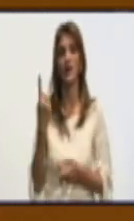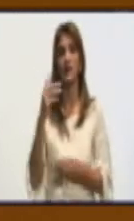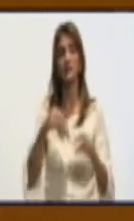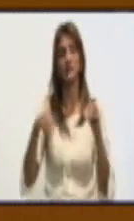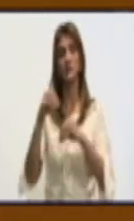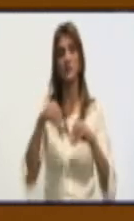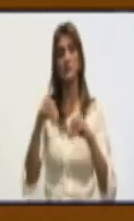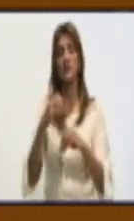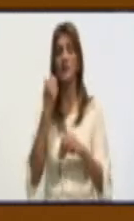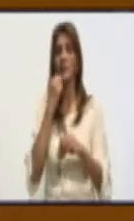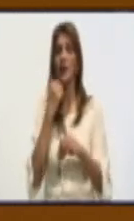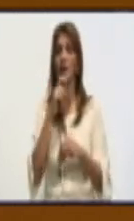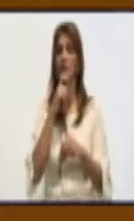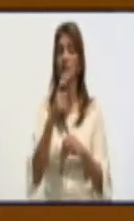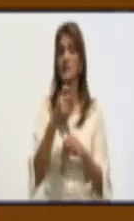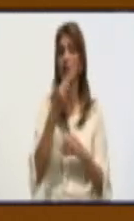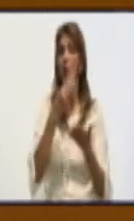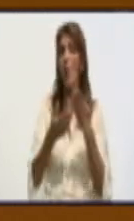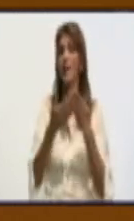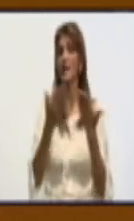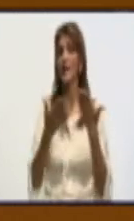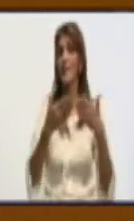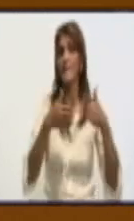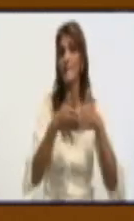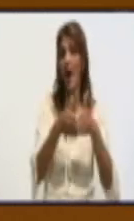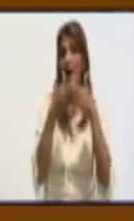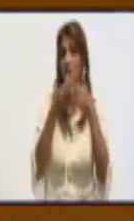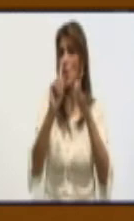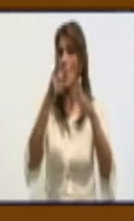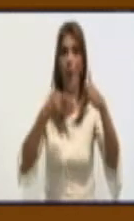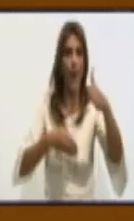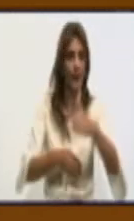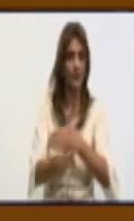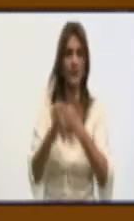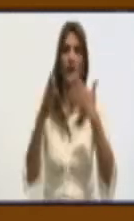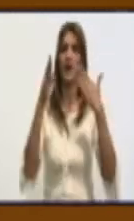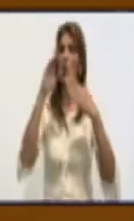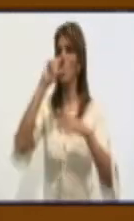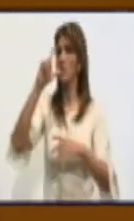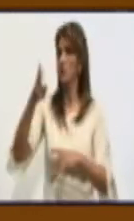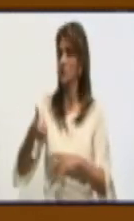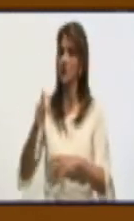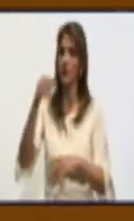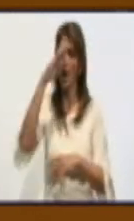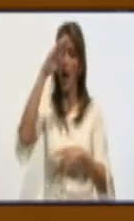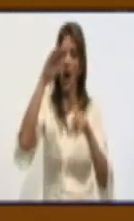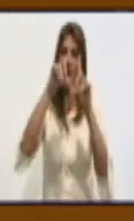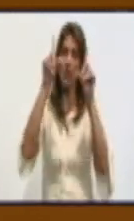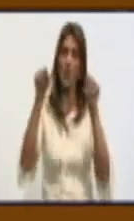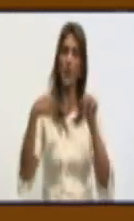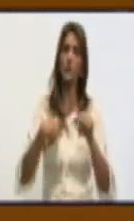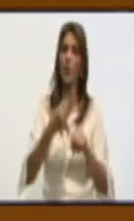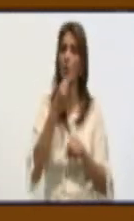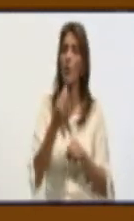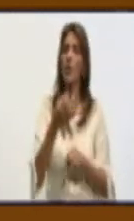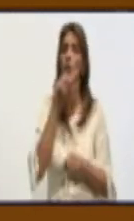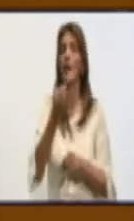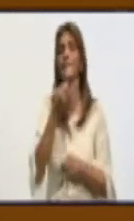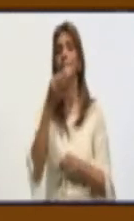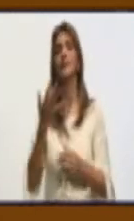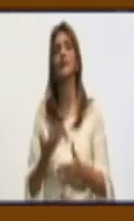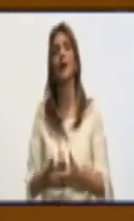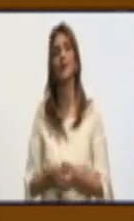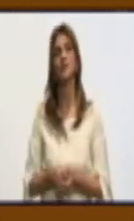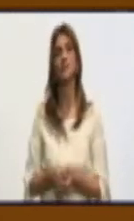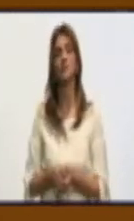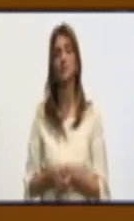transportación, no es cualquier barco el que trae combustible, y el diésel ha sido muy afectado. Yo puedo explicar que de las dos entidades que hay aquí, de la industria local